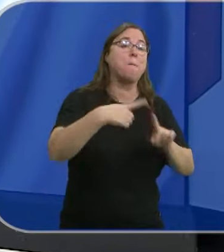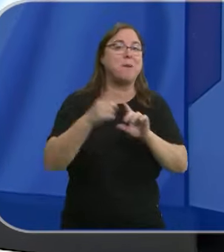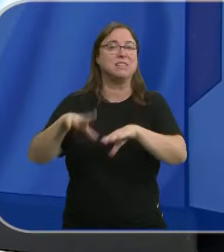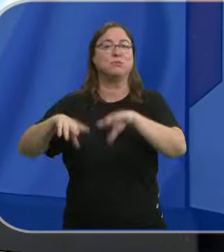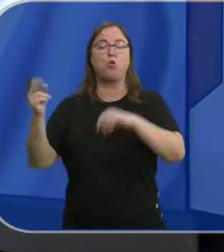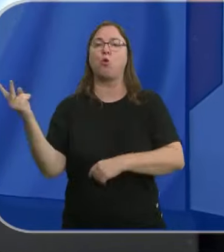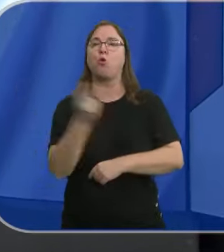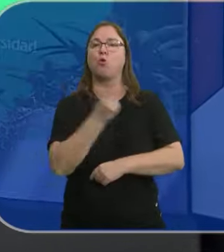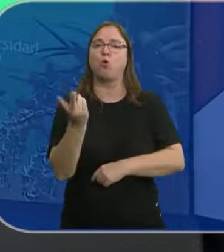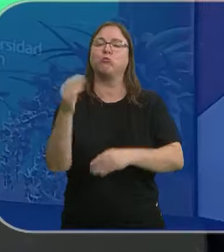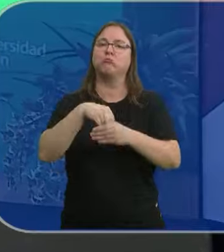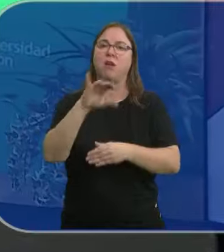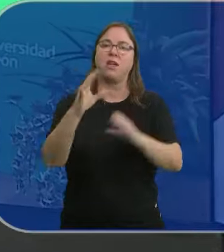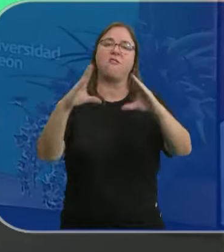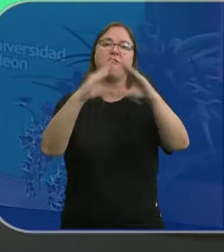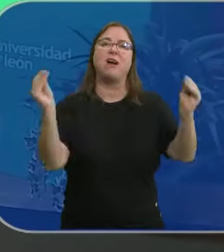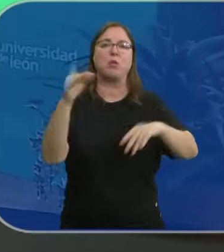ofrezcan esta titulación.